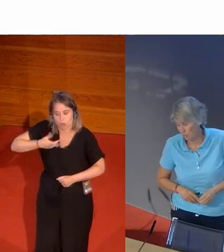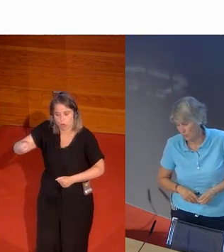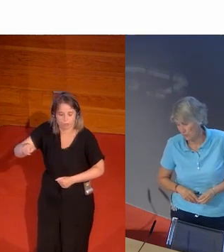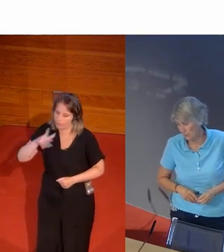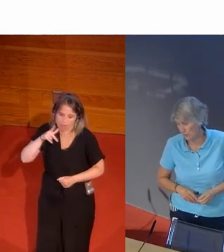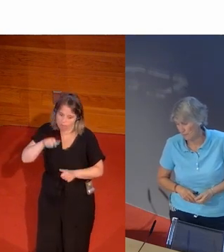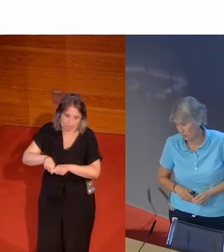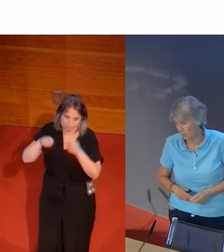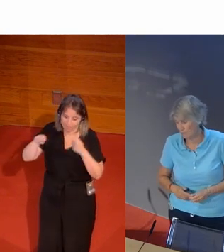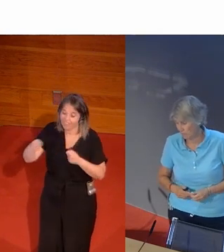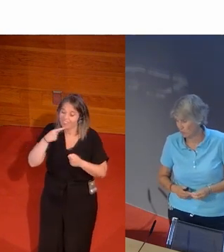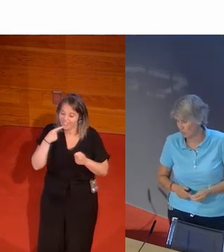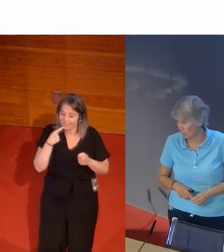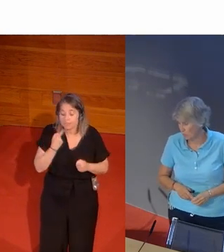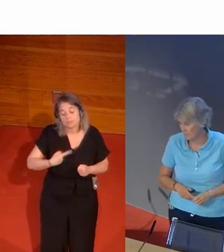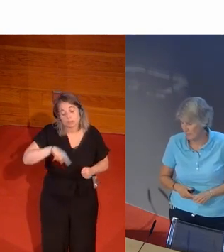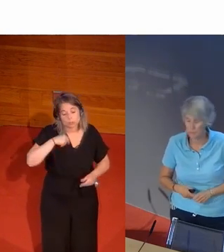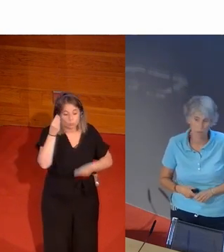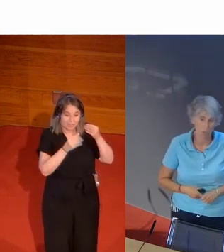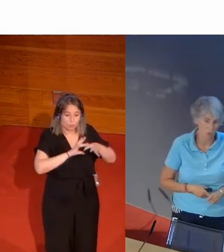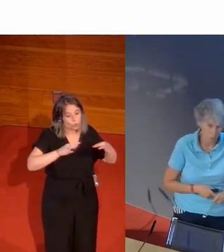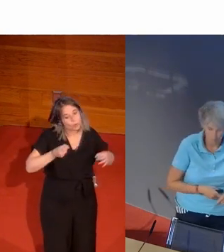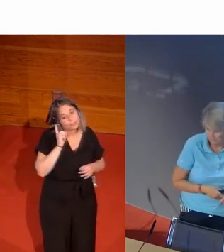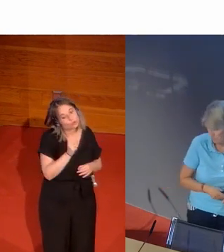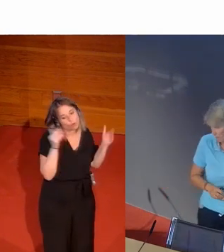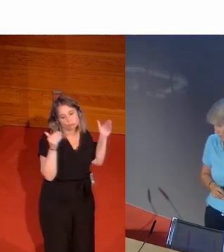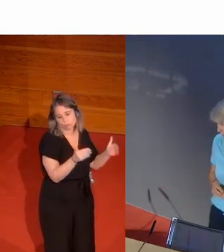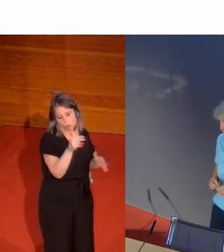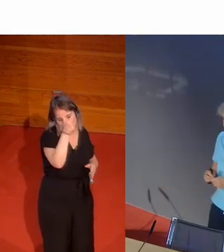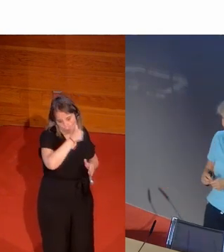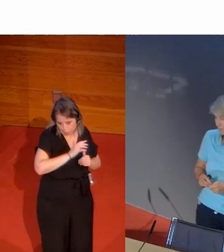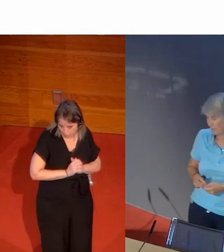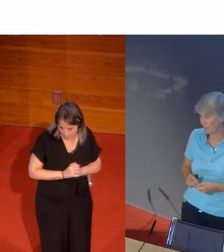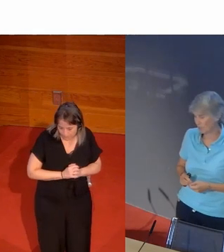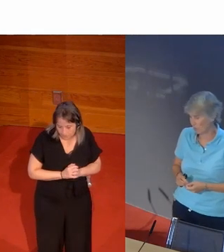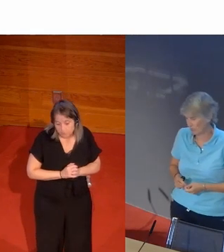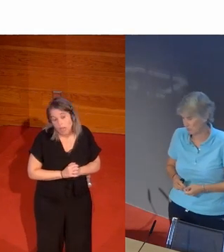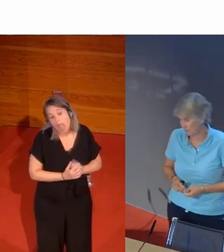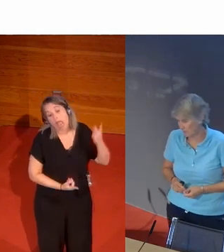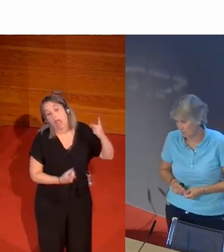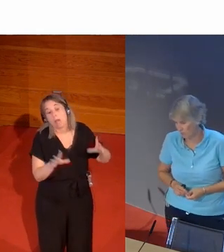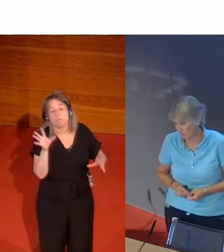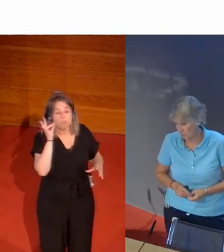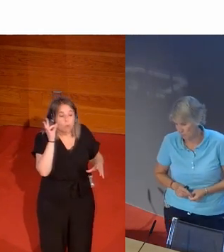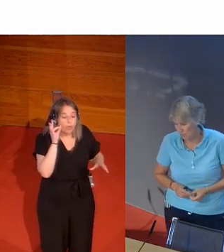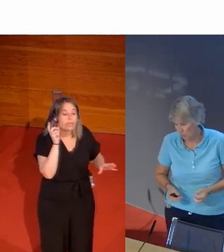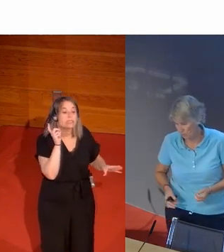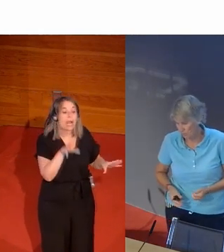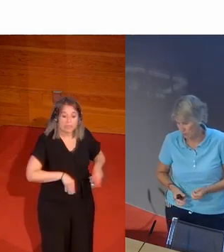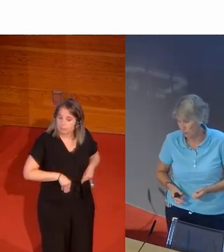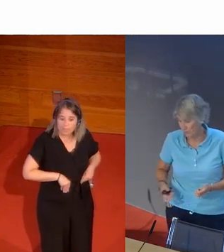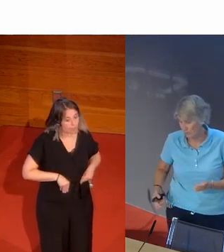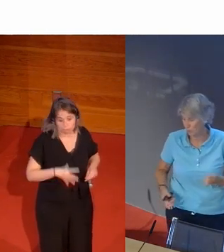dice cosas tan lindas como estimamos que los juegos deben estar reservados a los hombres. ¿Es posible aceptar que las mujeres participen en todas las